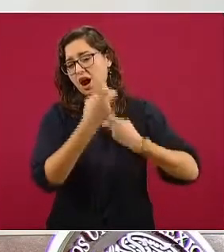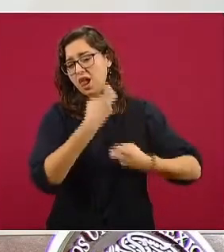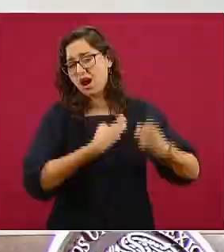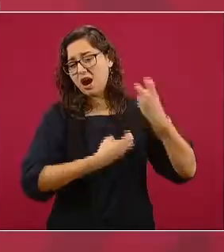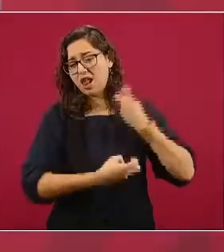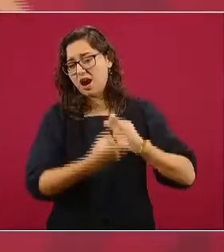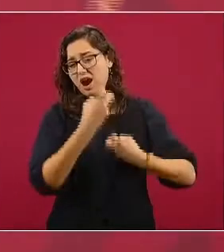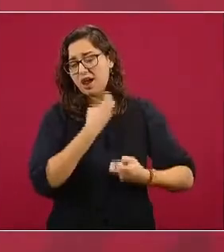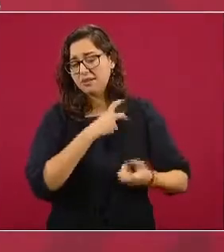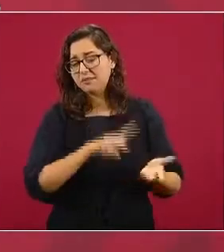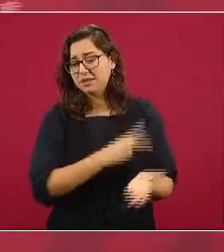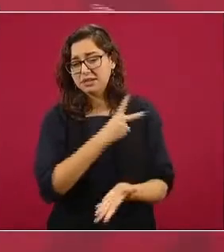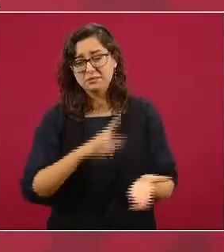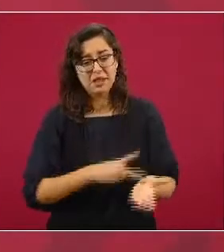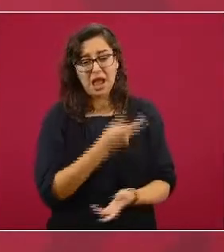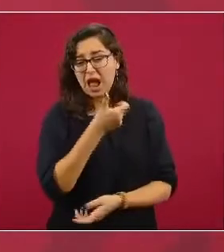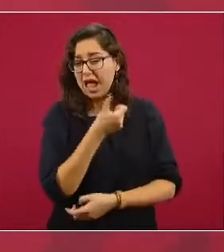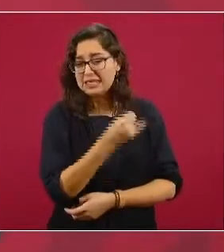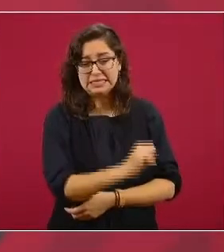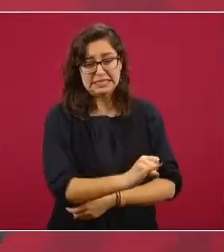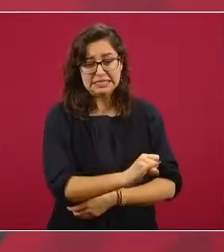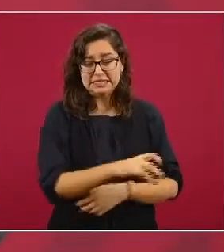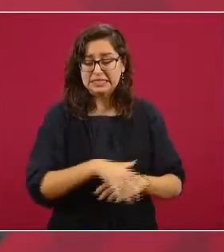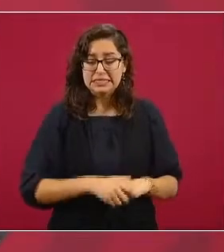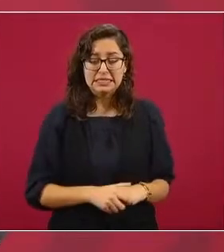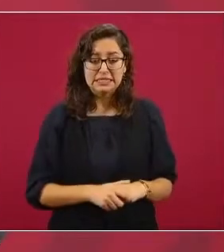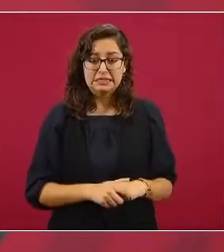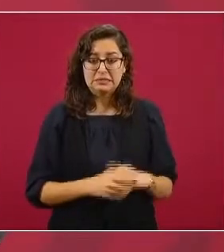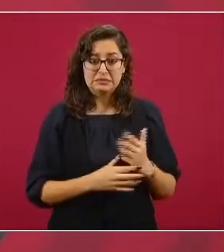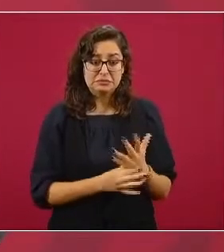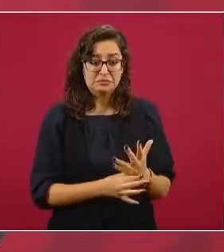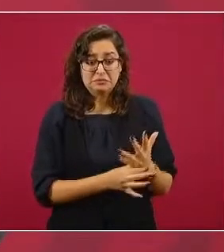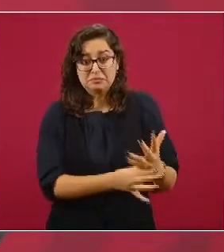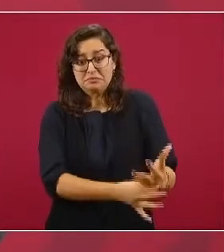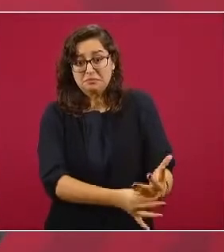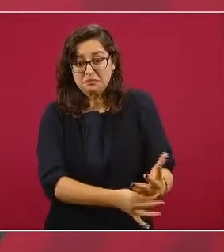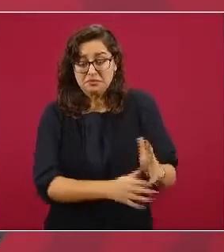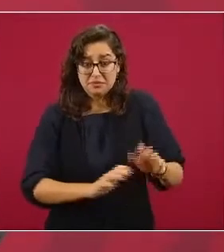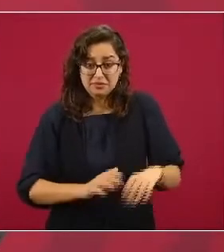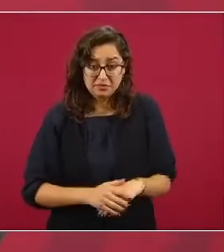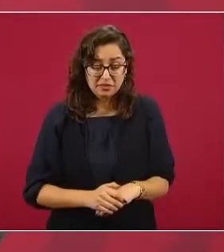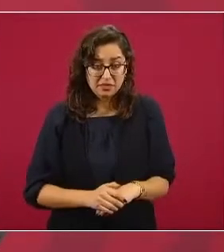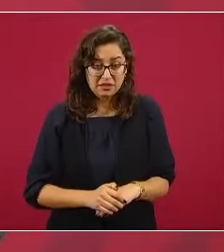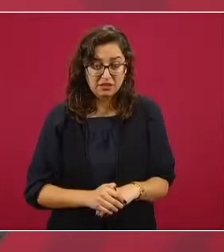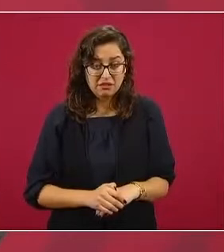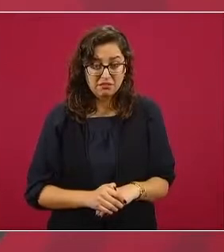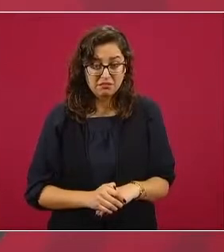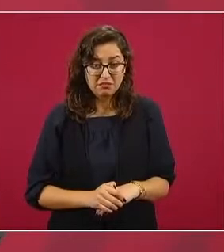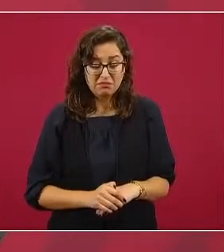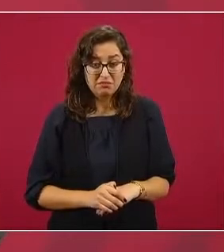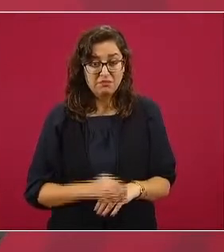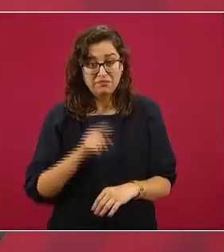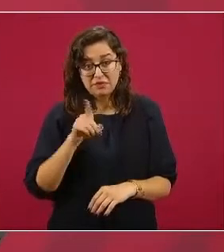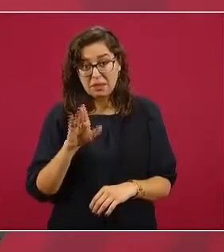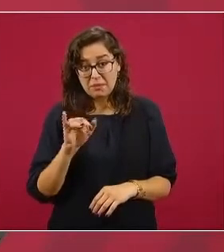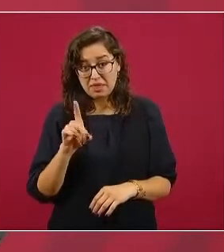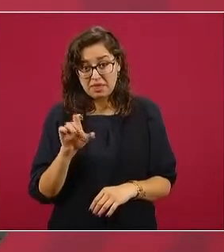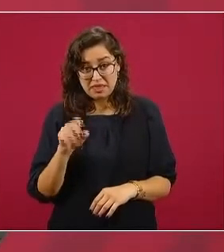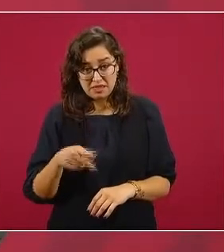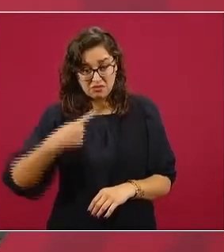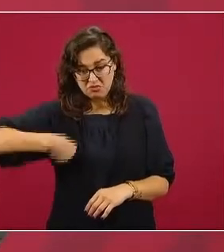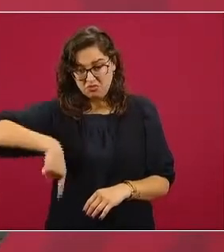de que no queríamos nosotros al señor Biden